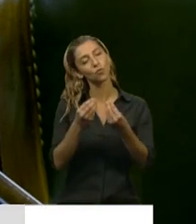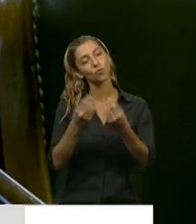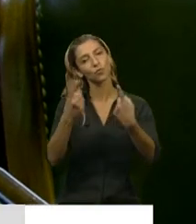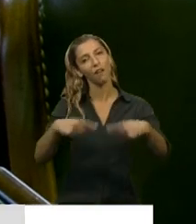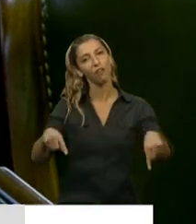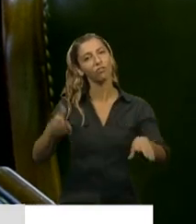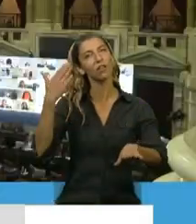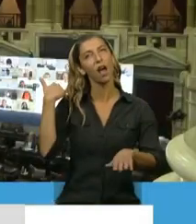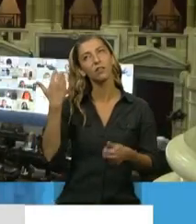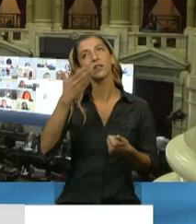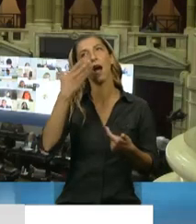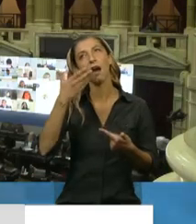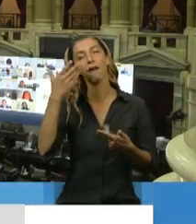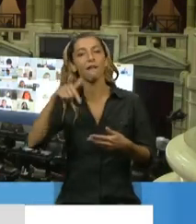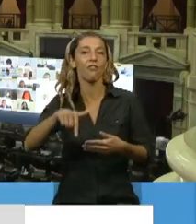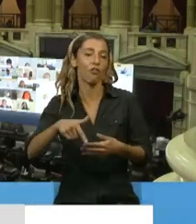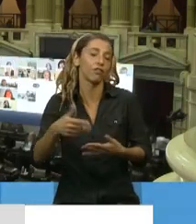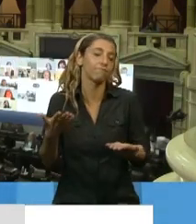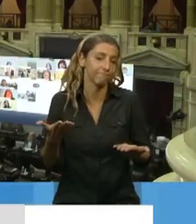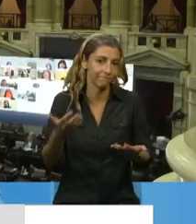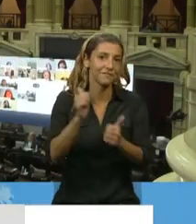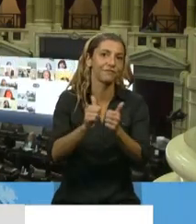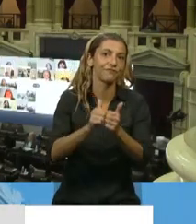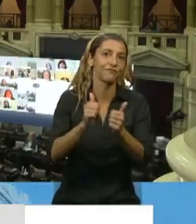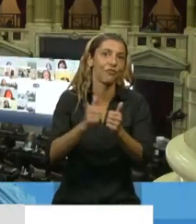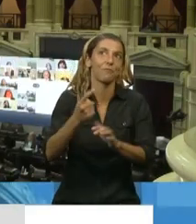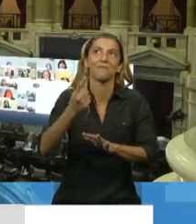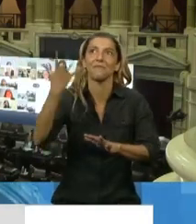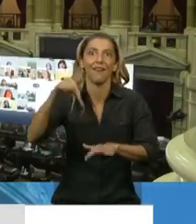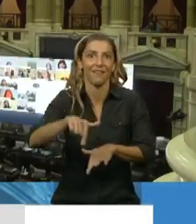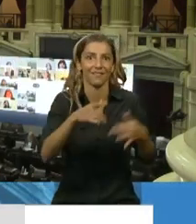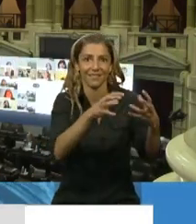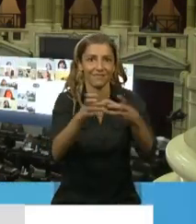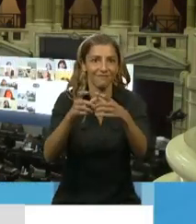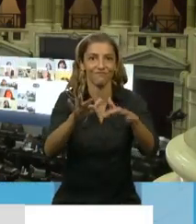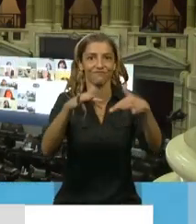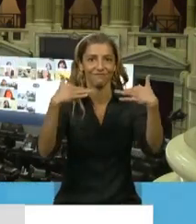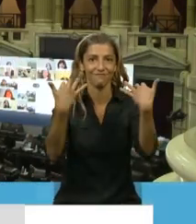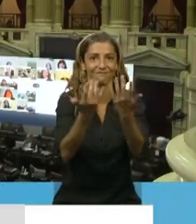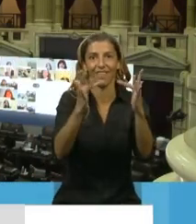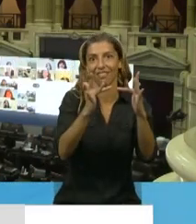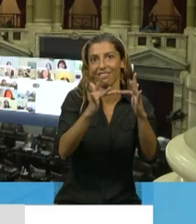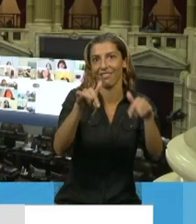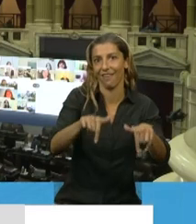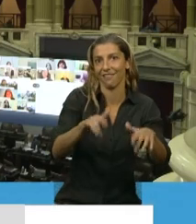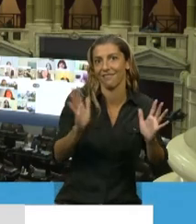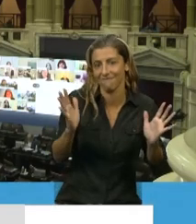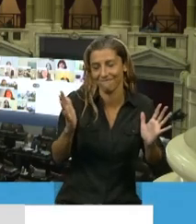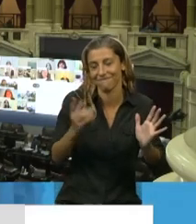una sesión histórica, sin dudas la primera sesión remota del Congreso de la Nación. Sin dudas, estamos pasando por una situación